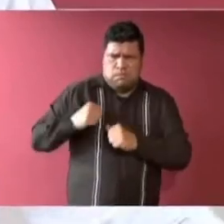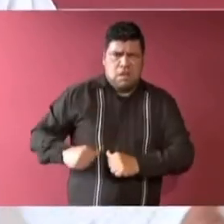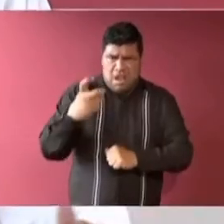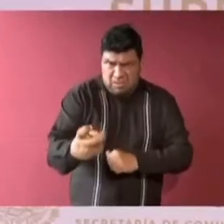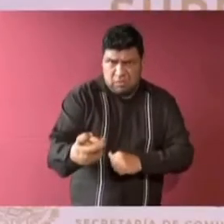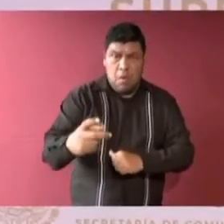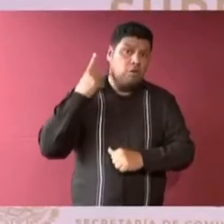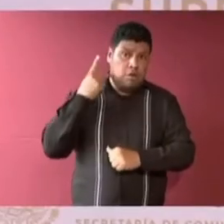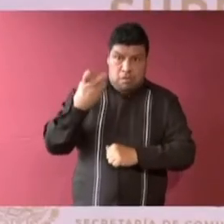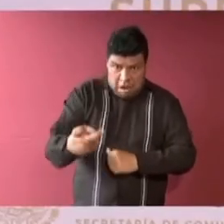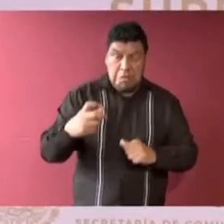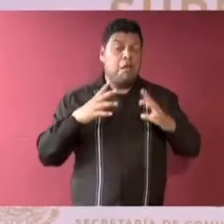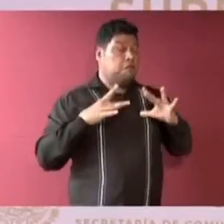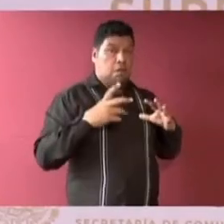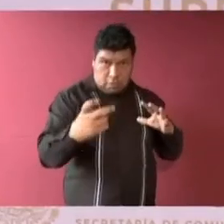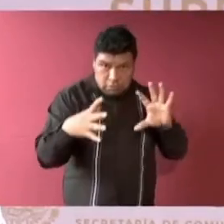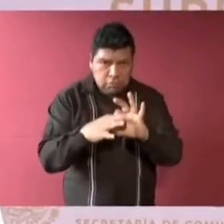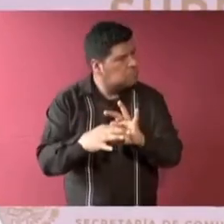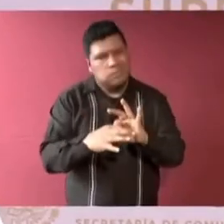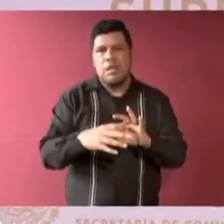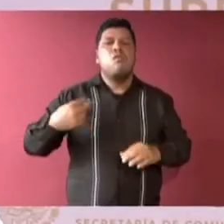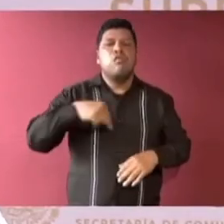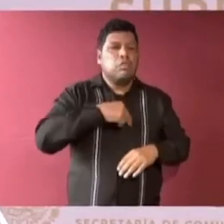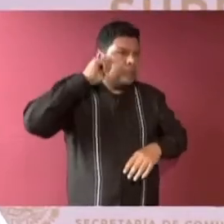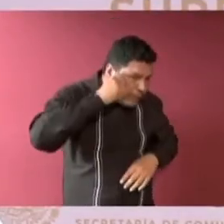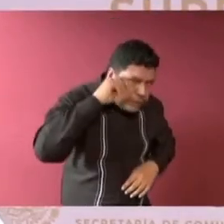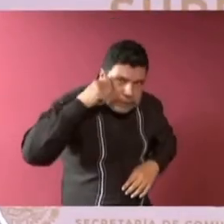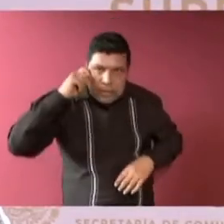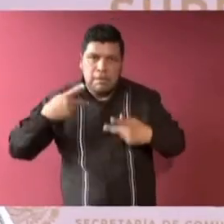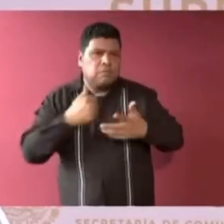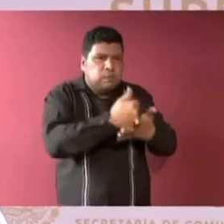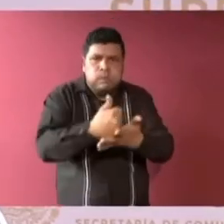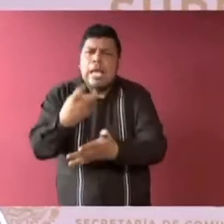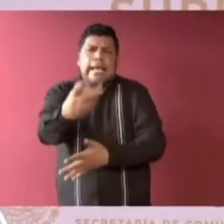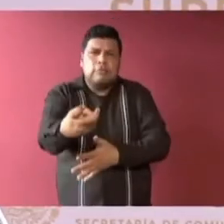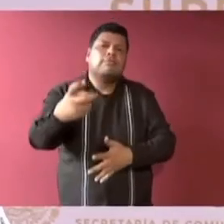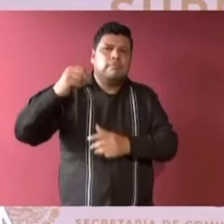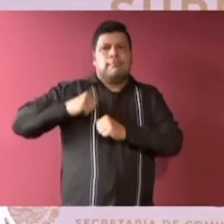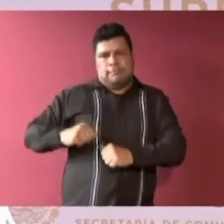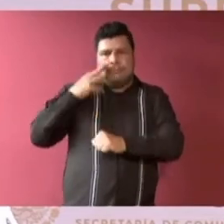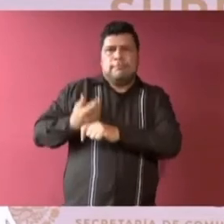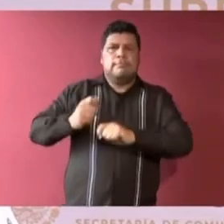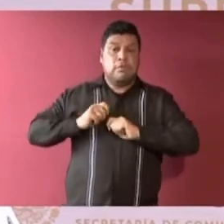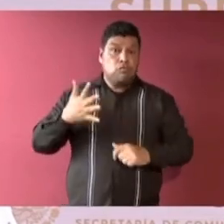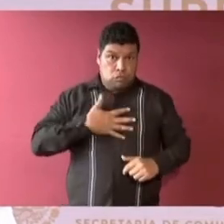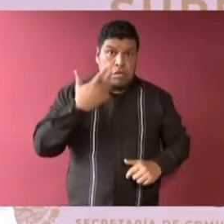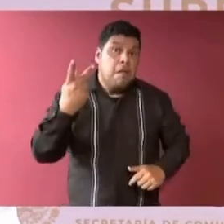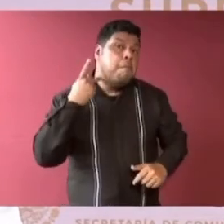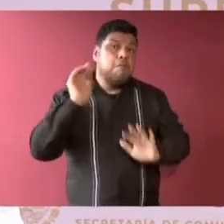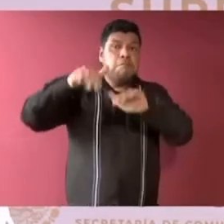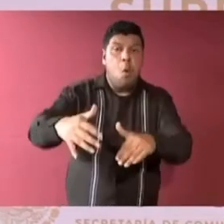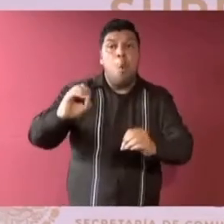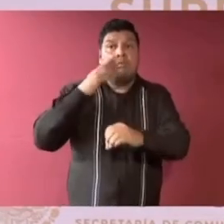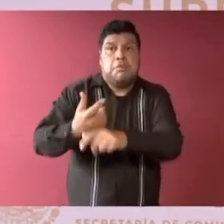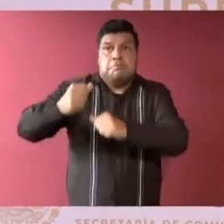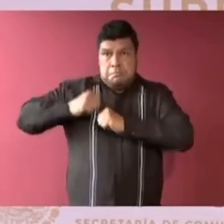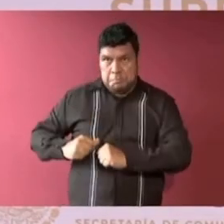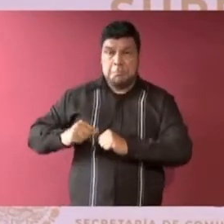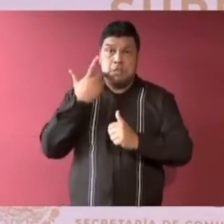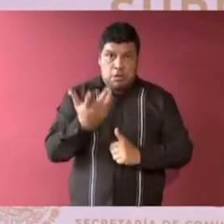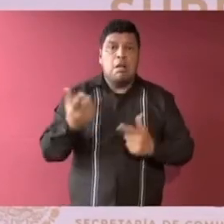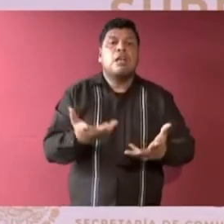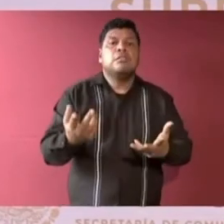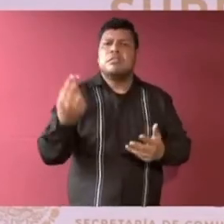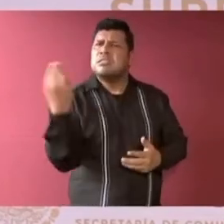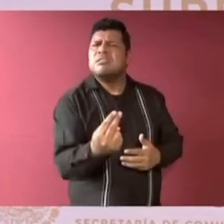tiene nada que ver con la política, no tiene nada que ver con el servir a los semejantes, con servir al prójimo. Para ser político y para aspirar a un cargo de representación